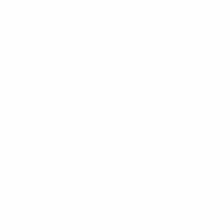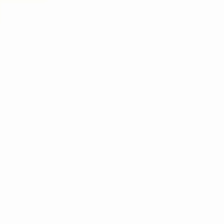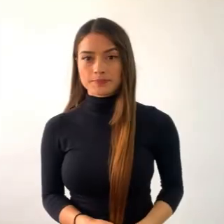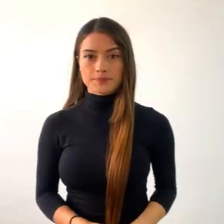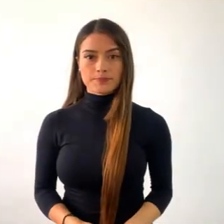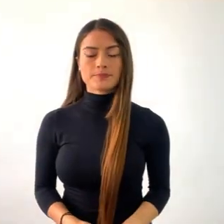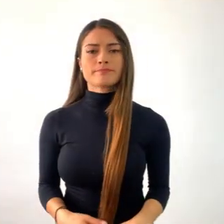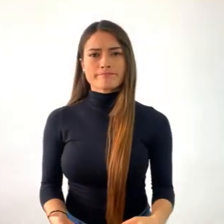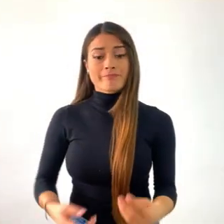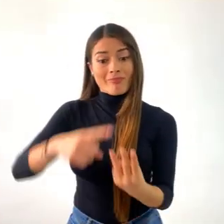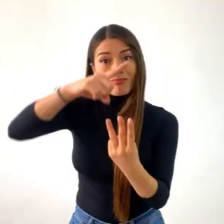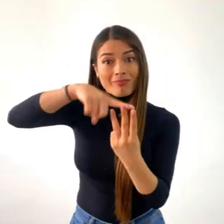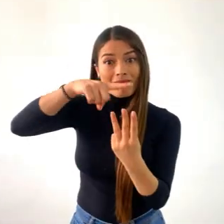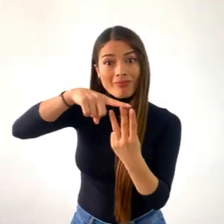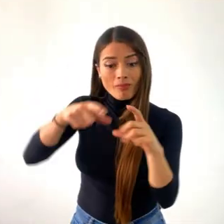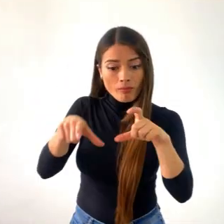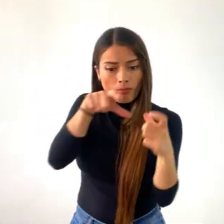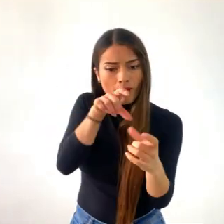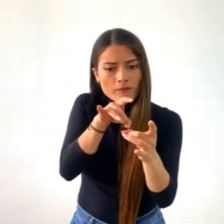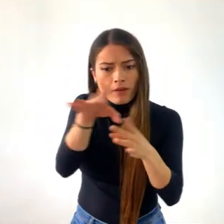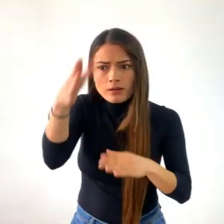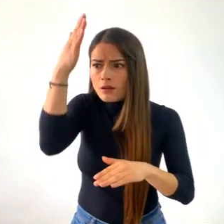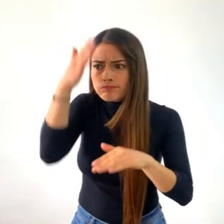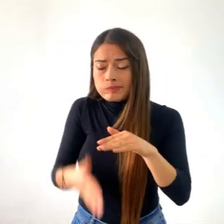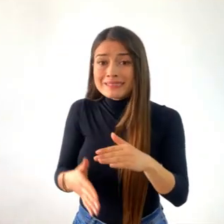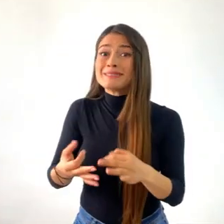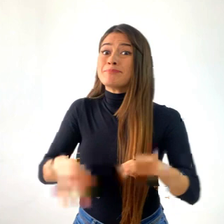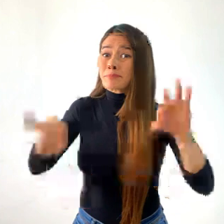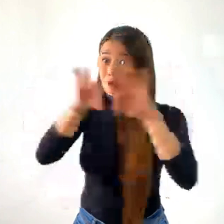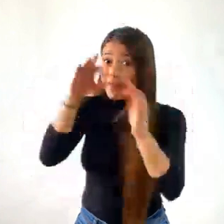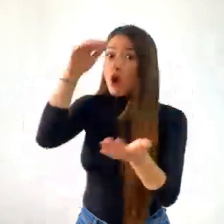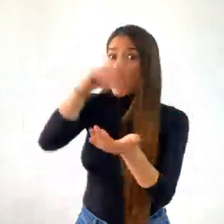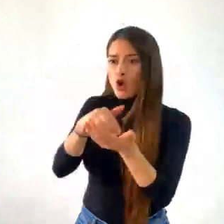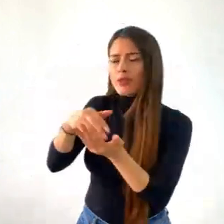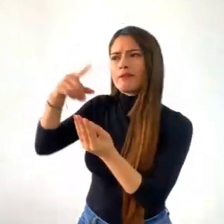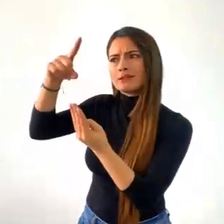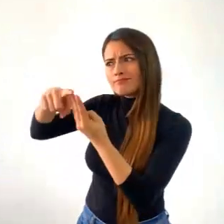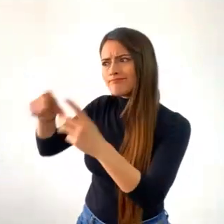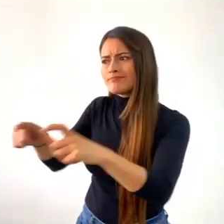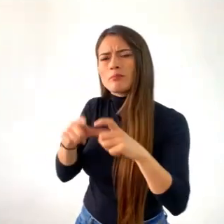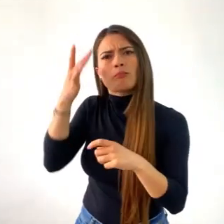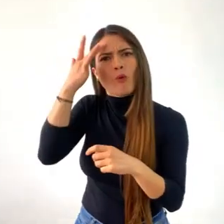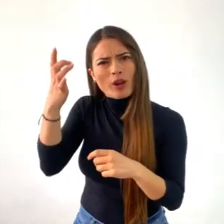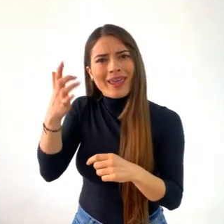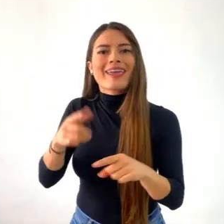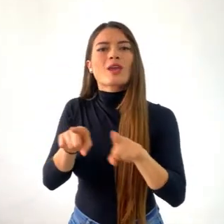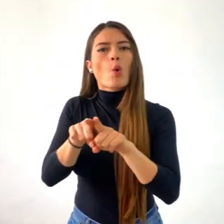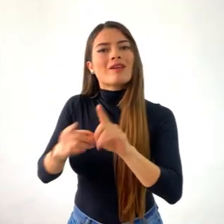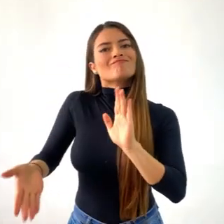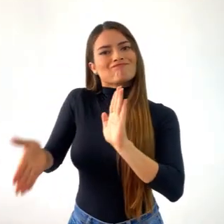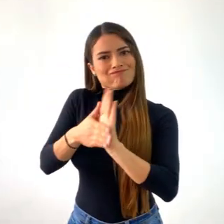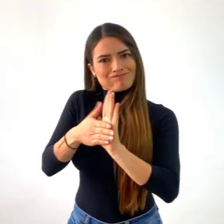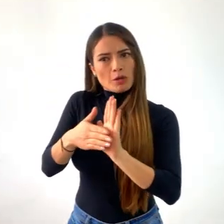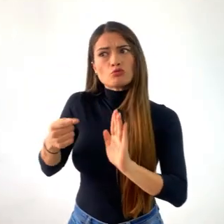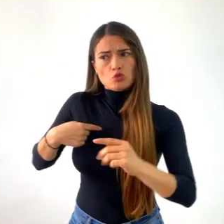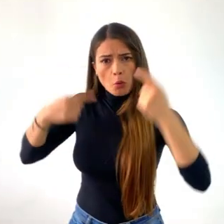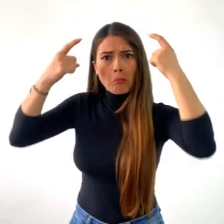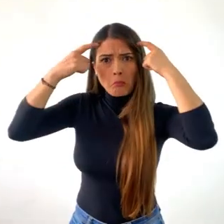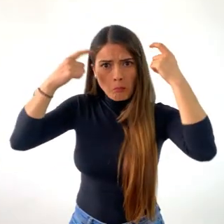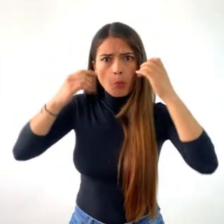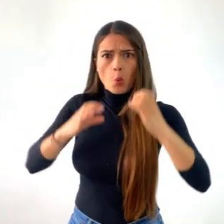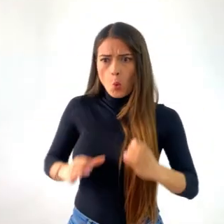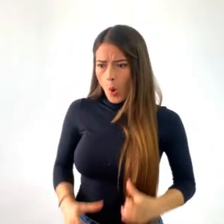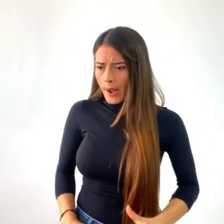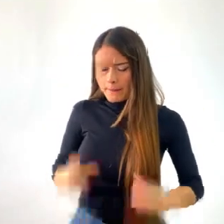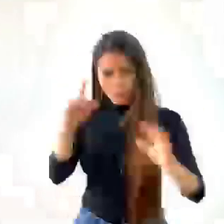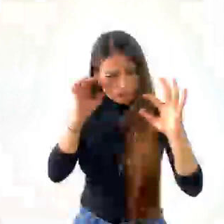Es necesario renovar la licencia porque debes acreditar ante las autoridades que tienes las capacidades físicas y motrices para conducir un